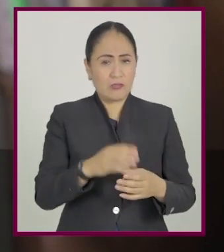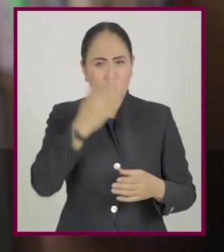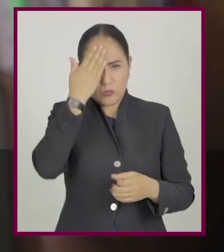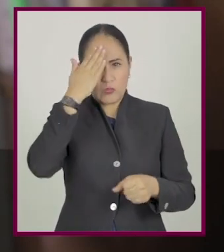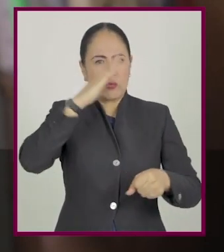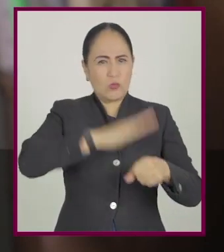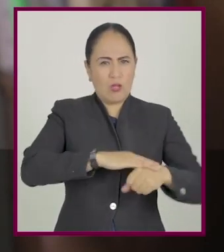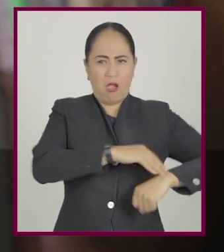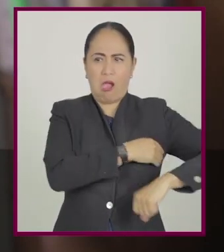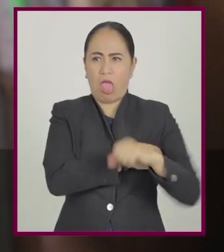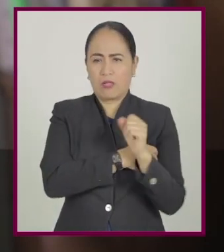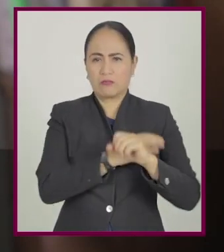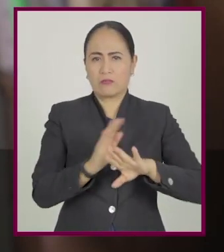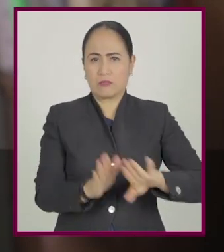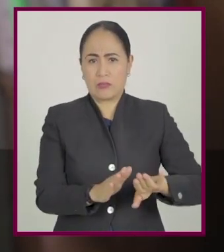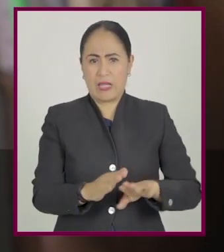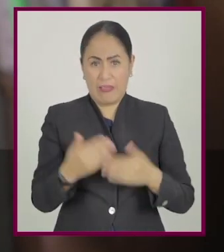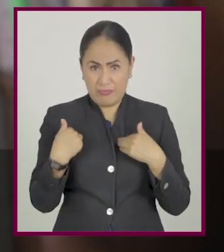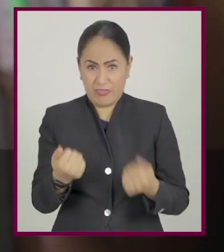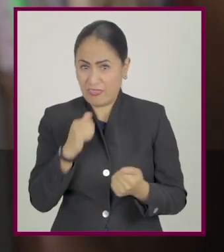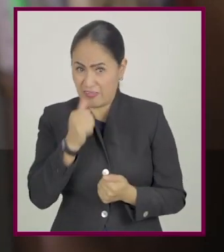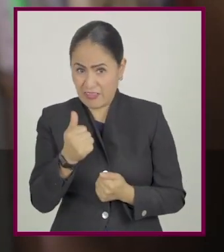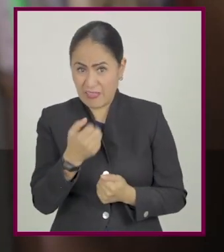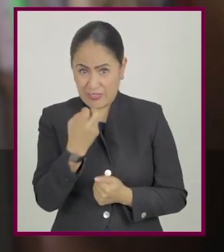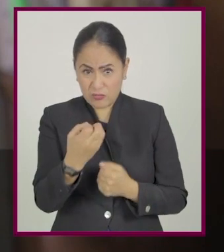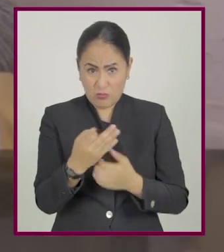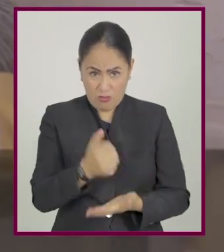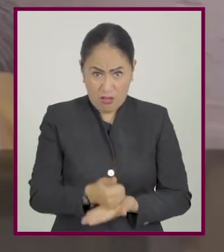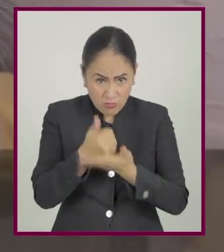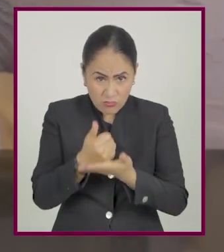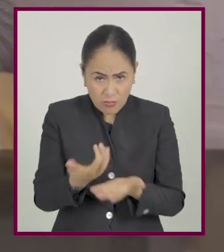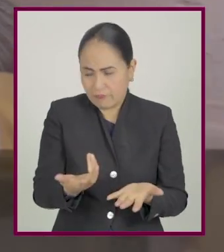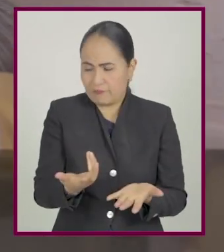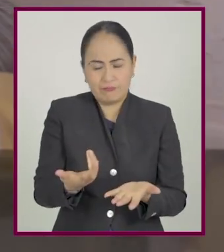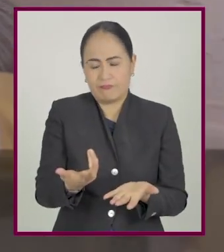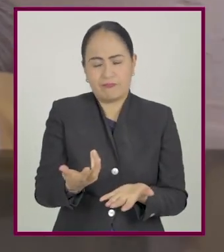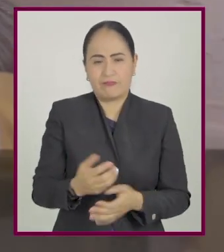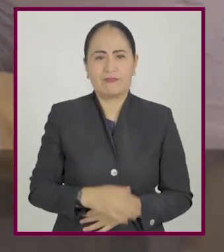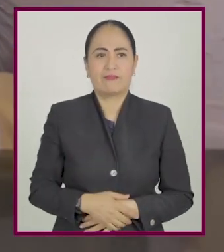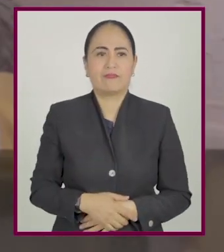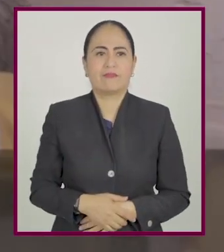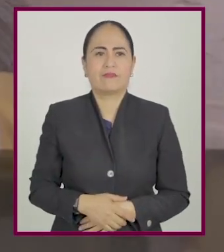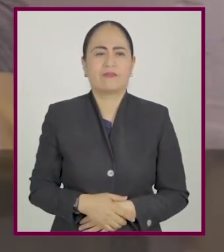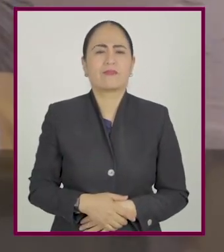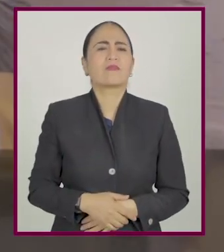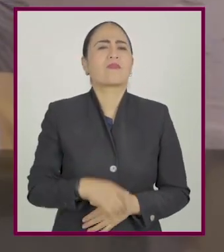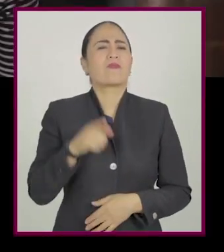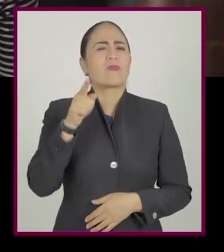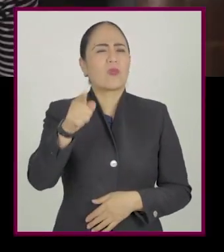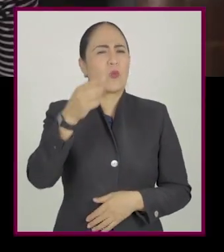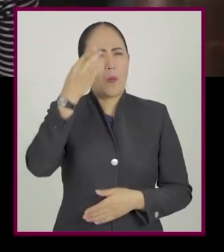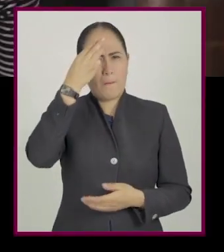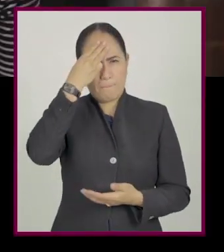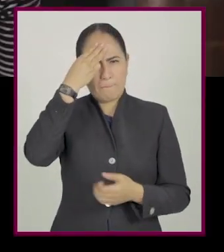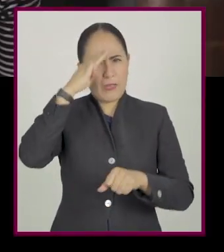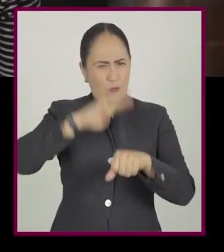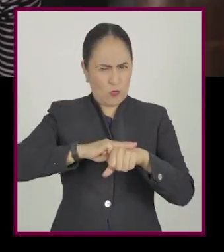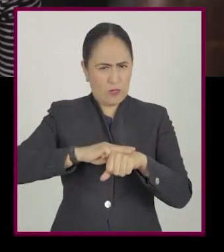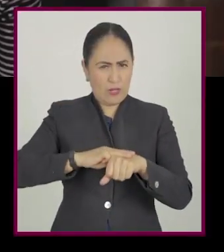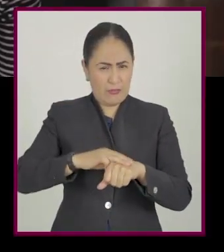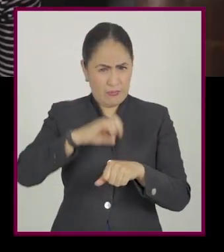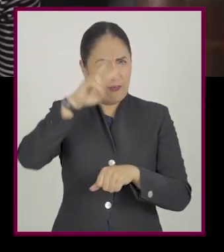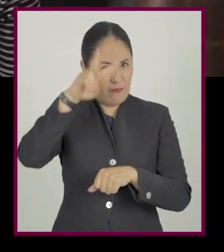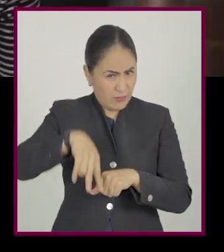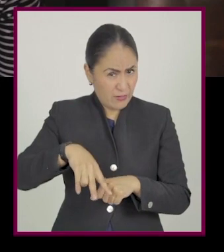de memoria las cosas sirve de poco si no lo comprendemos primero. Oye, Citla, y aquí entre nos, ¿qué tanto